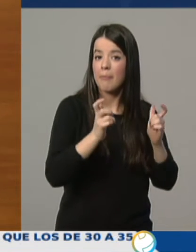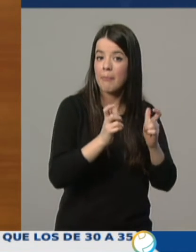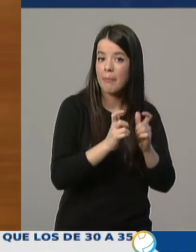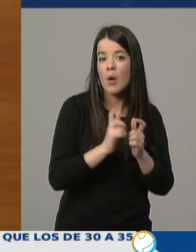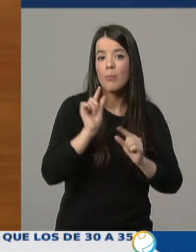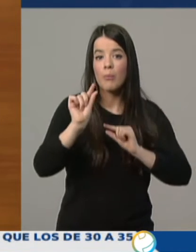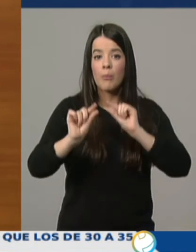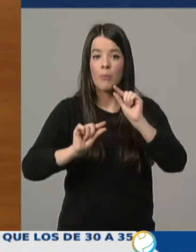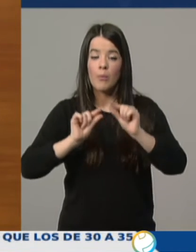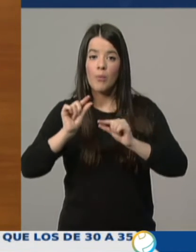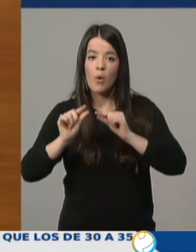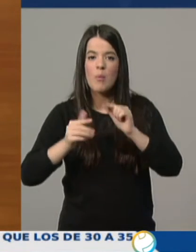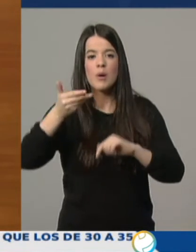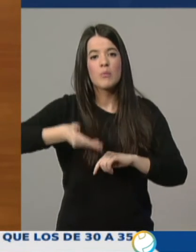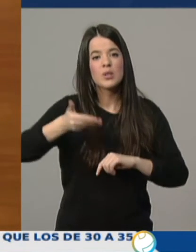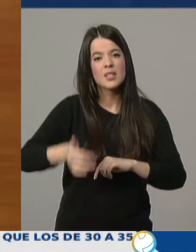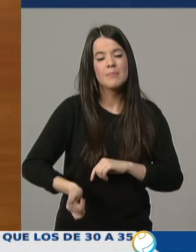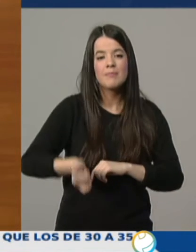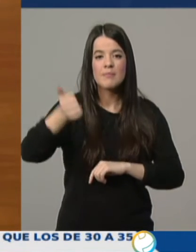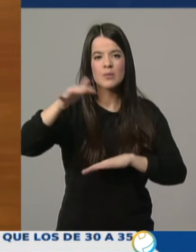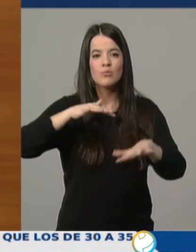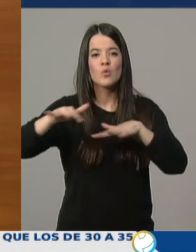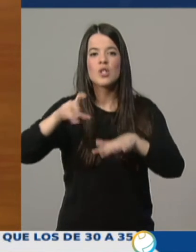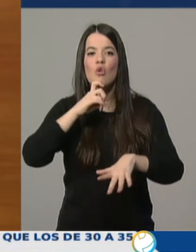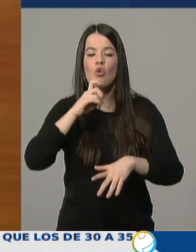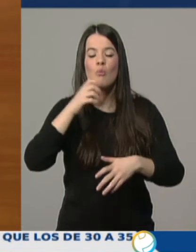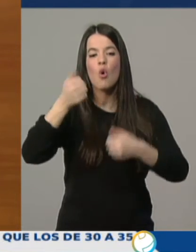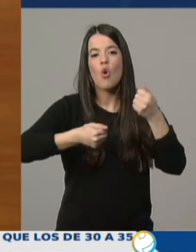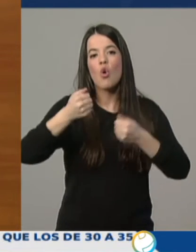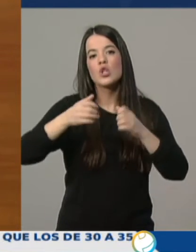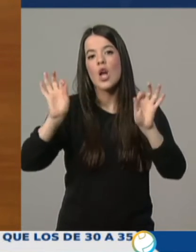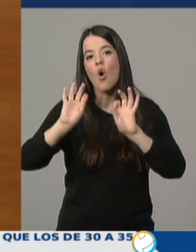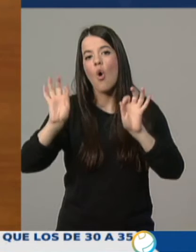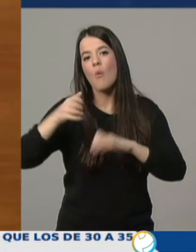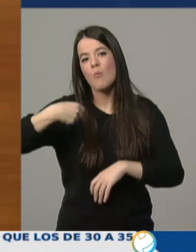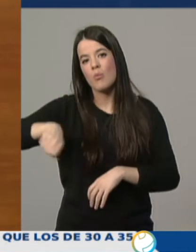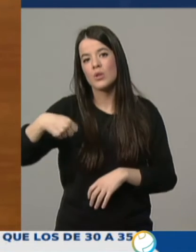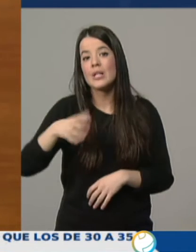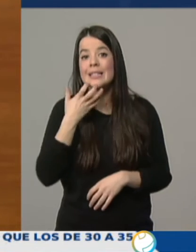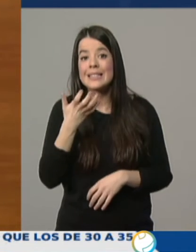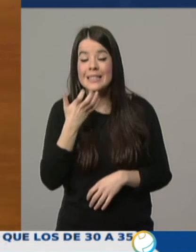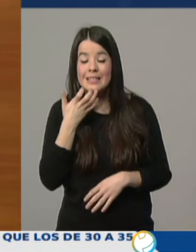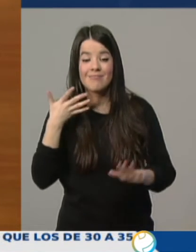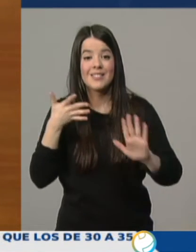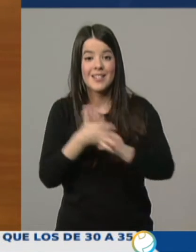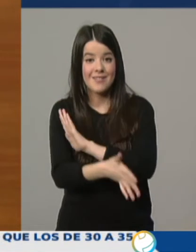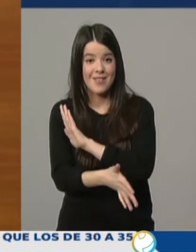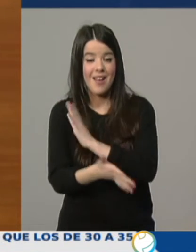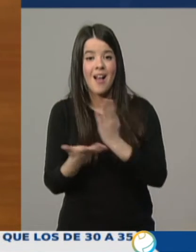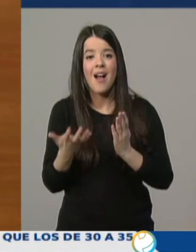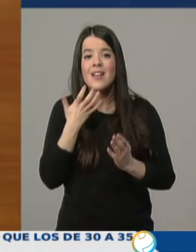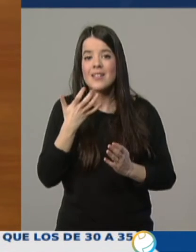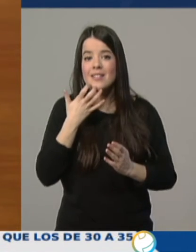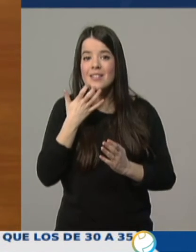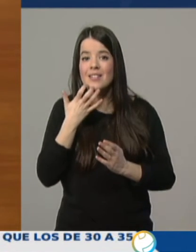va aumentando la importancia de los desplazamientos en coche y en moto. Esto es, a más edad, los desplazamientos